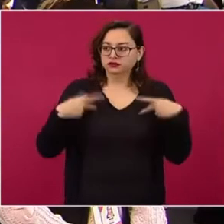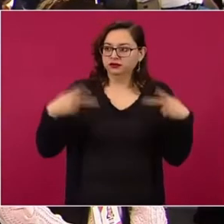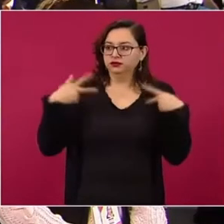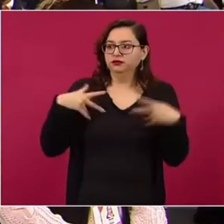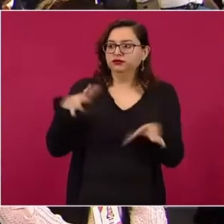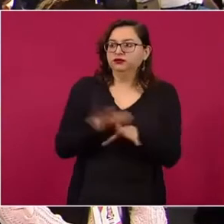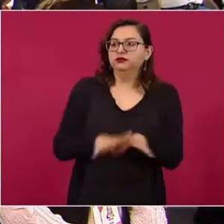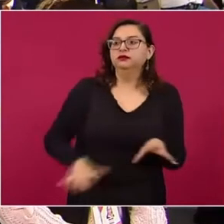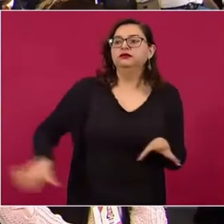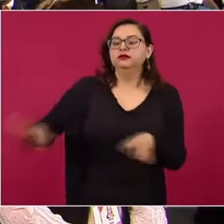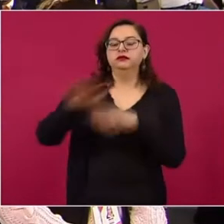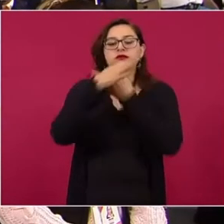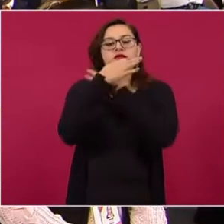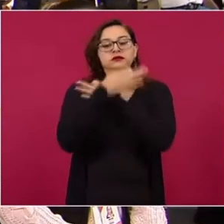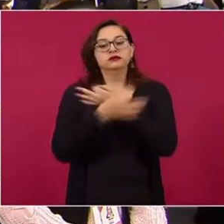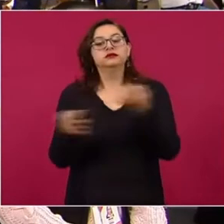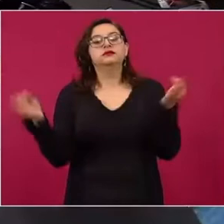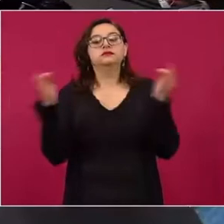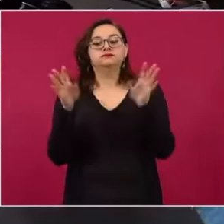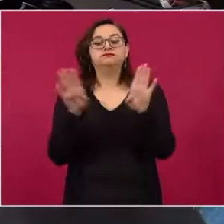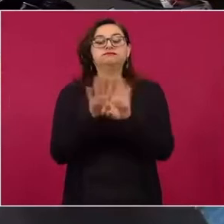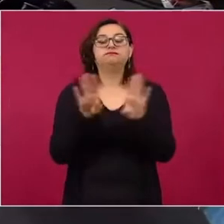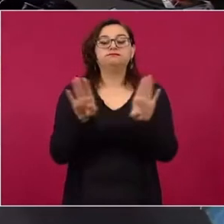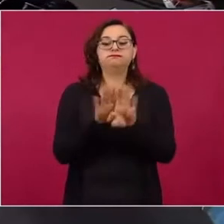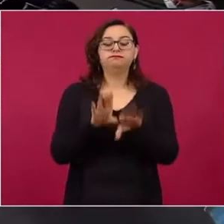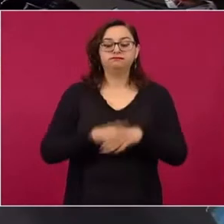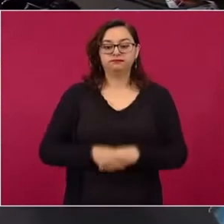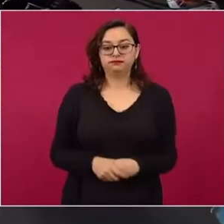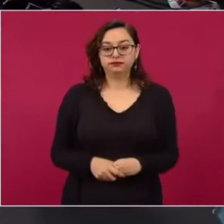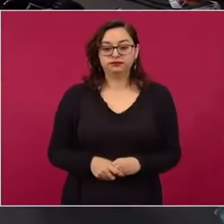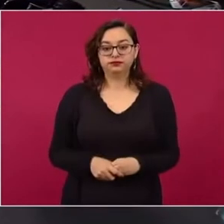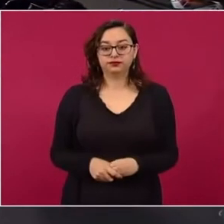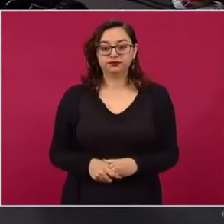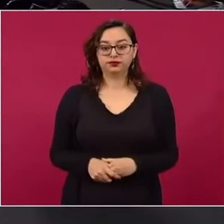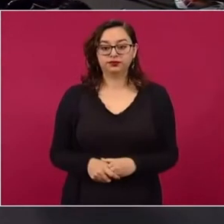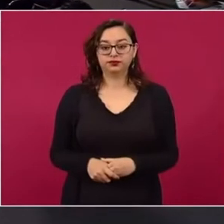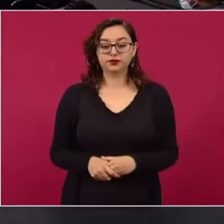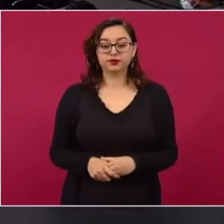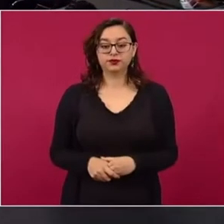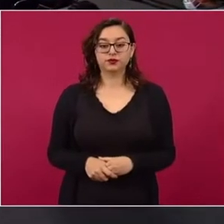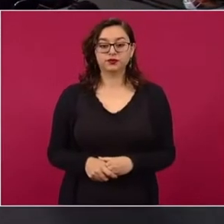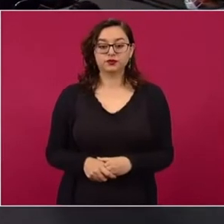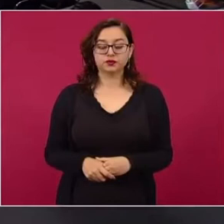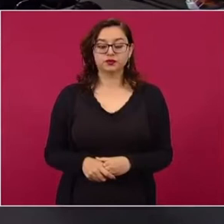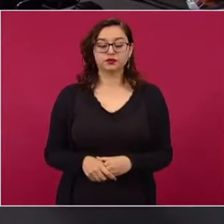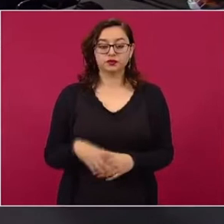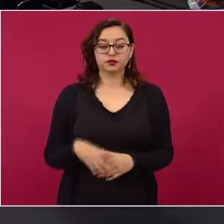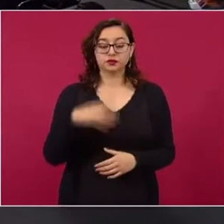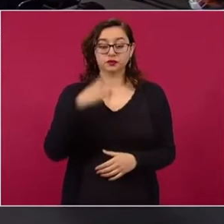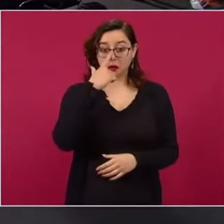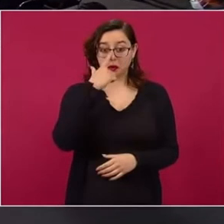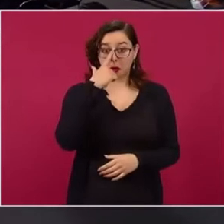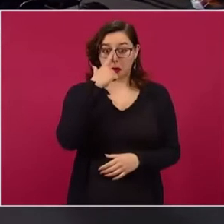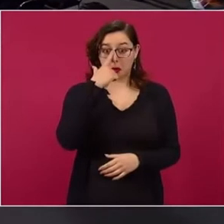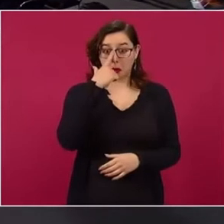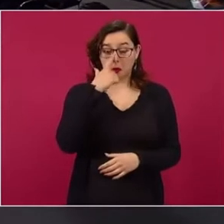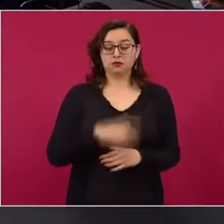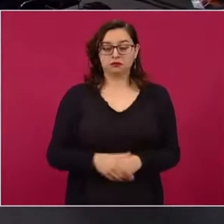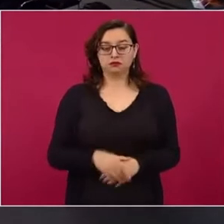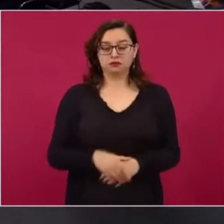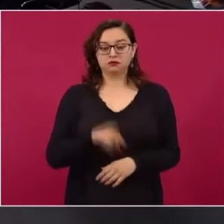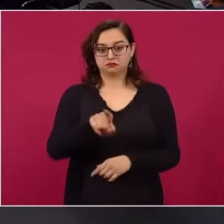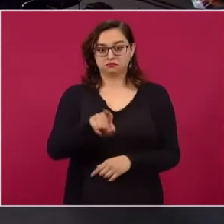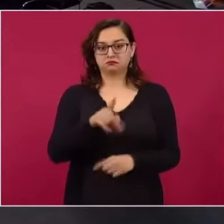todo, sobre este tema? Gracias. Pues es muy buena tu pregunta, las dos.